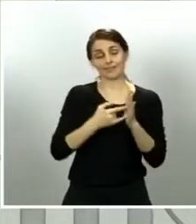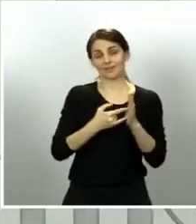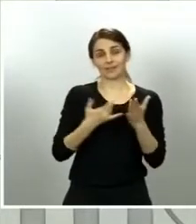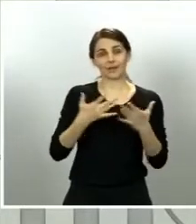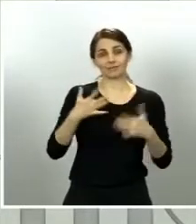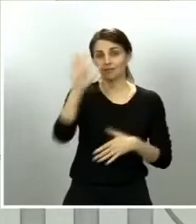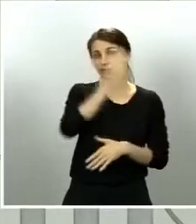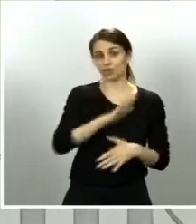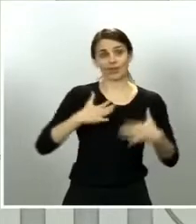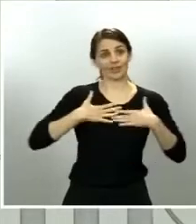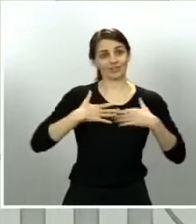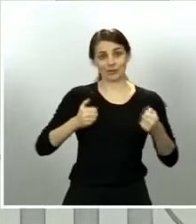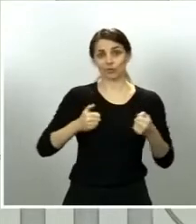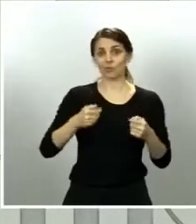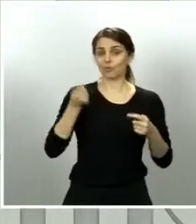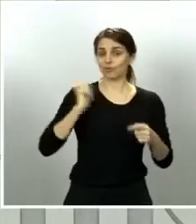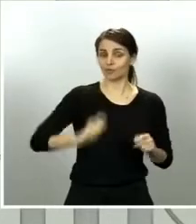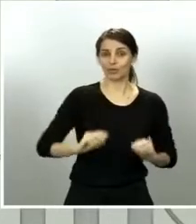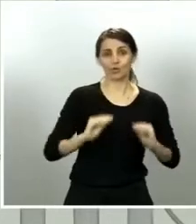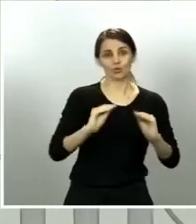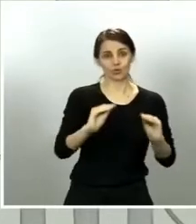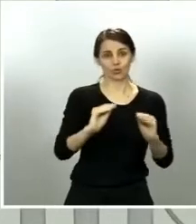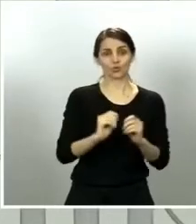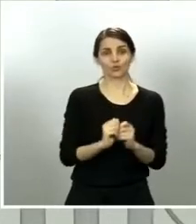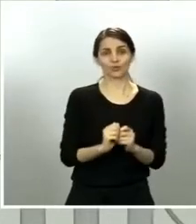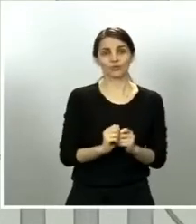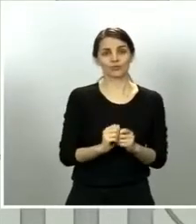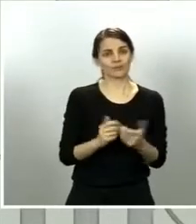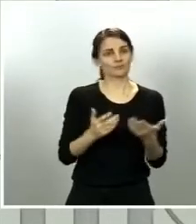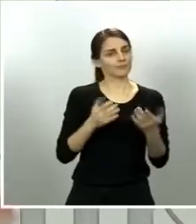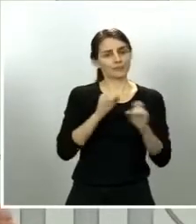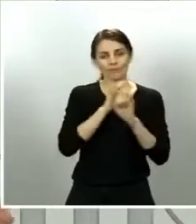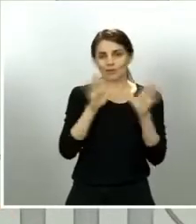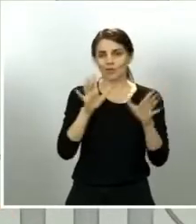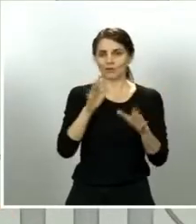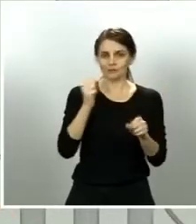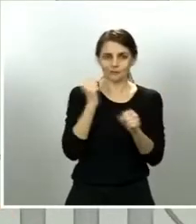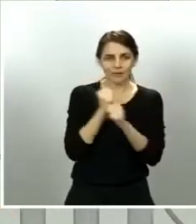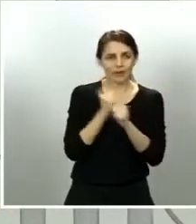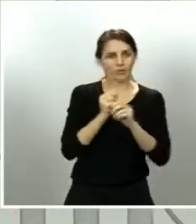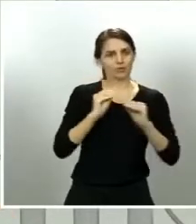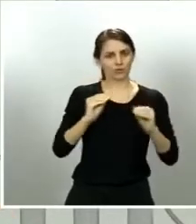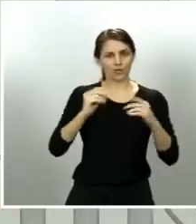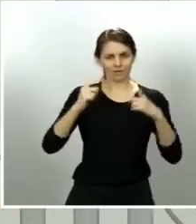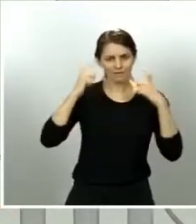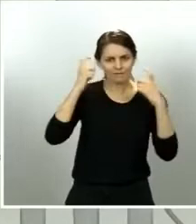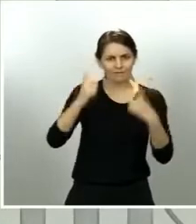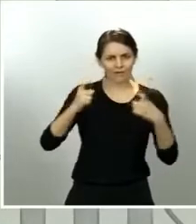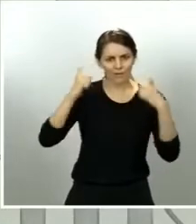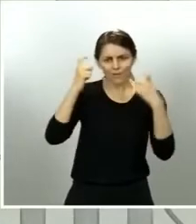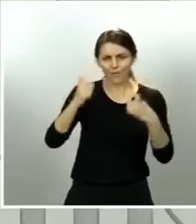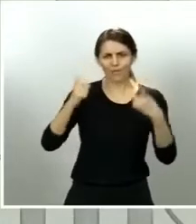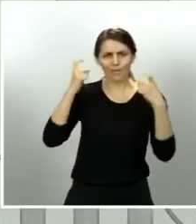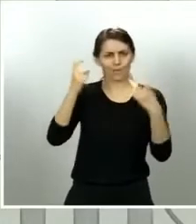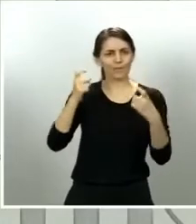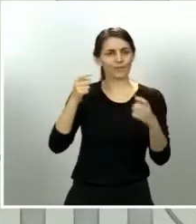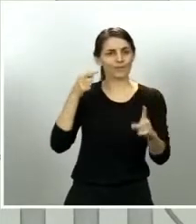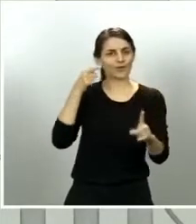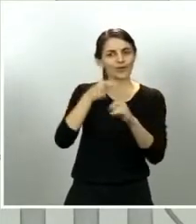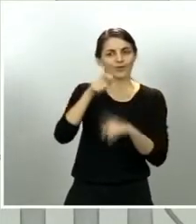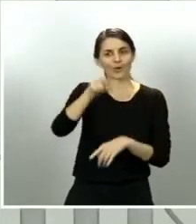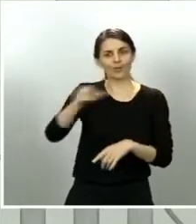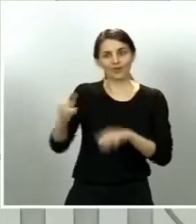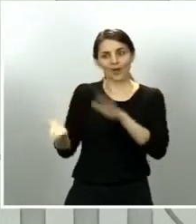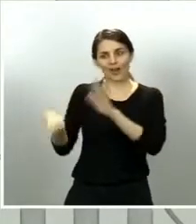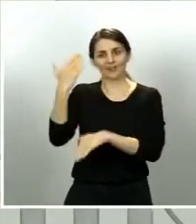quiero agradecer una vez más al conjunto de los profesionales sanitarios que trabajan para recuperar cada día un número muy importante de personas